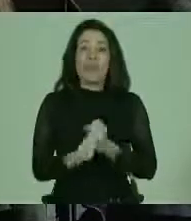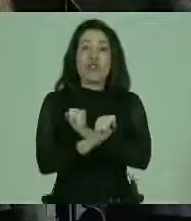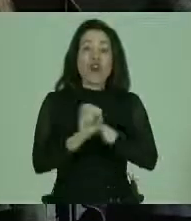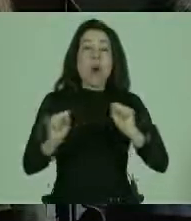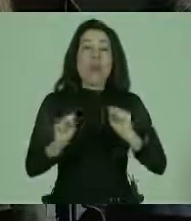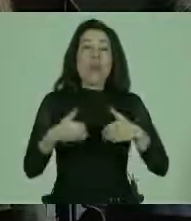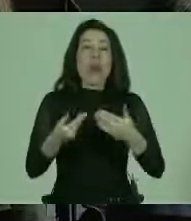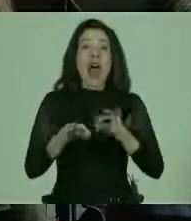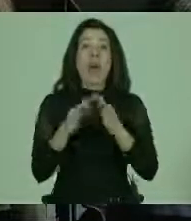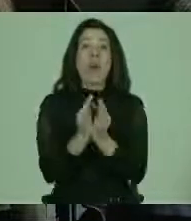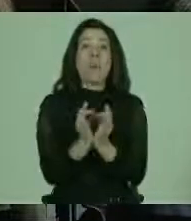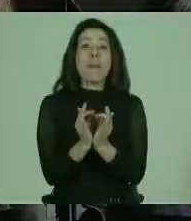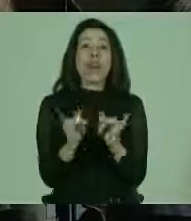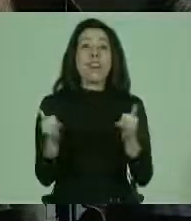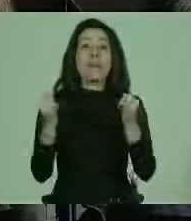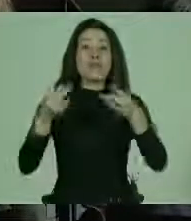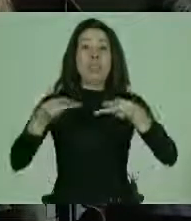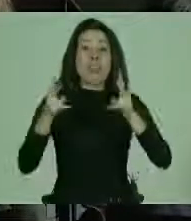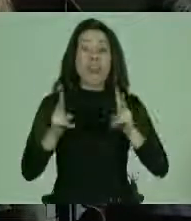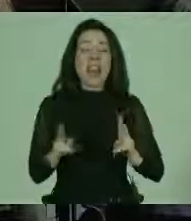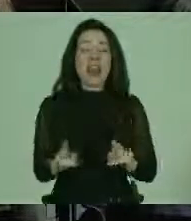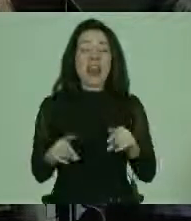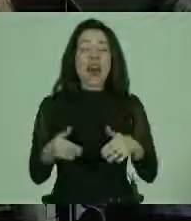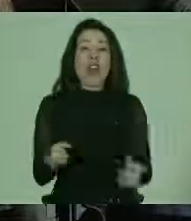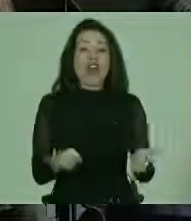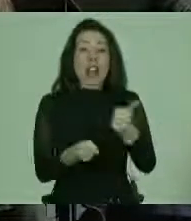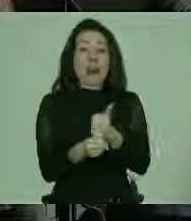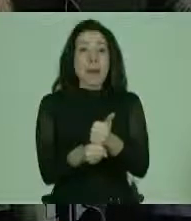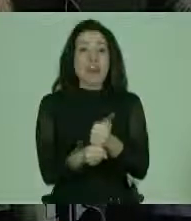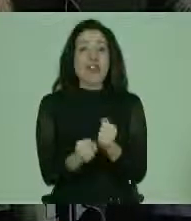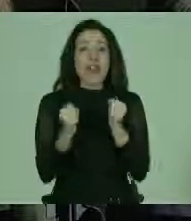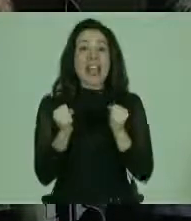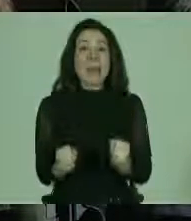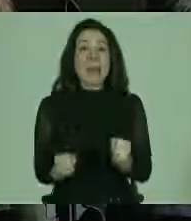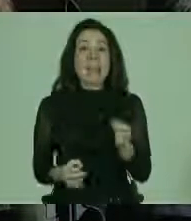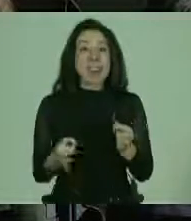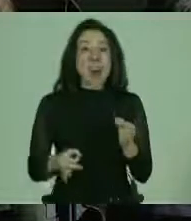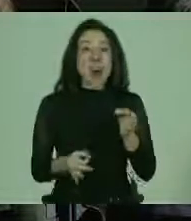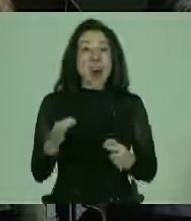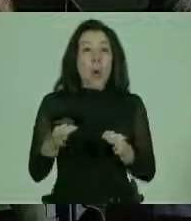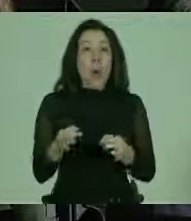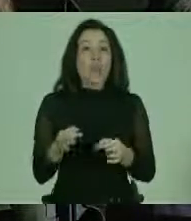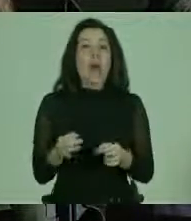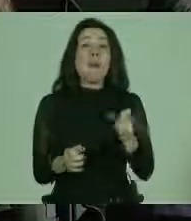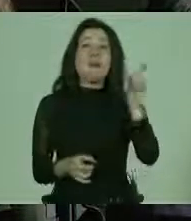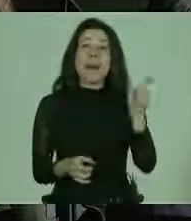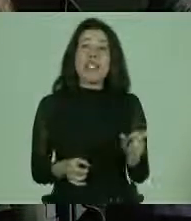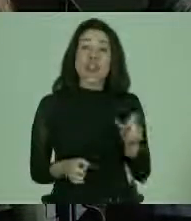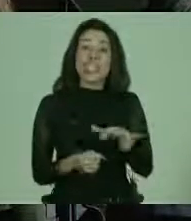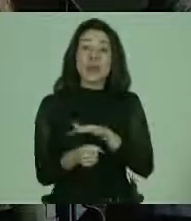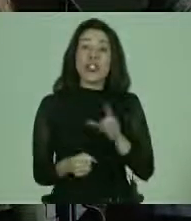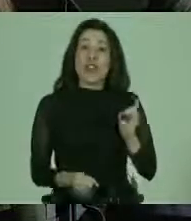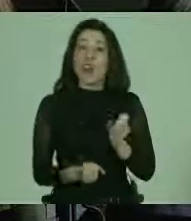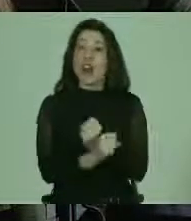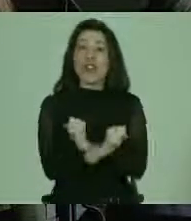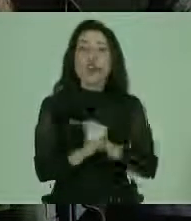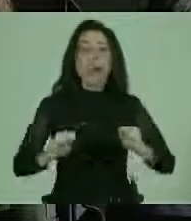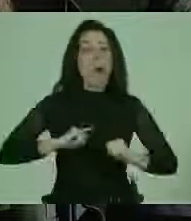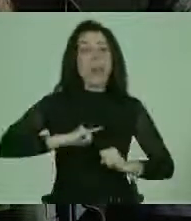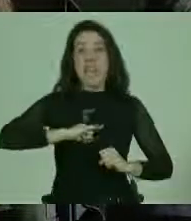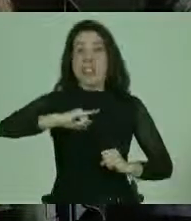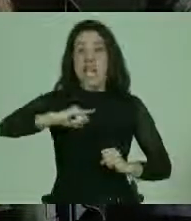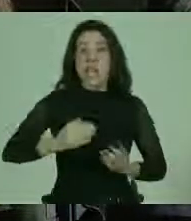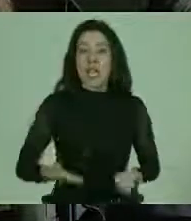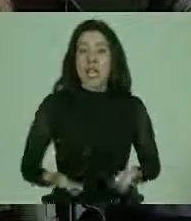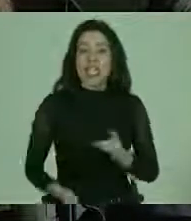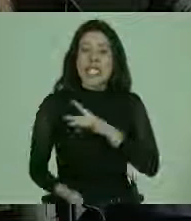el pleno goce de derechos, hoy día la sustitución de la capacidad jurídica de personas en situación de discapacidad no puede mantenerse.